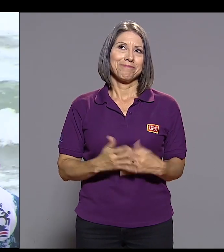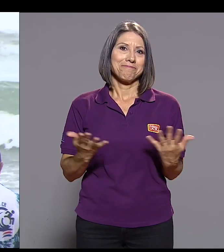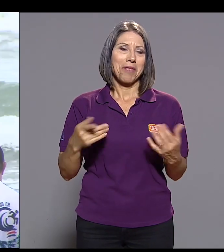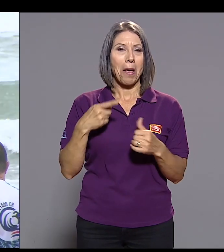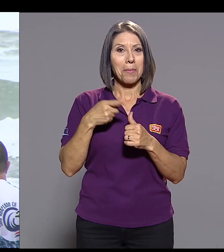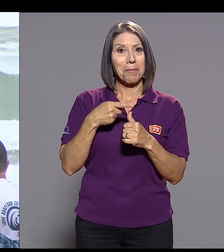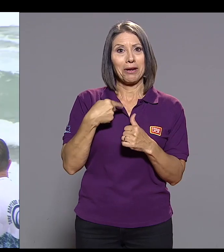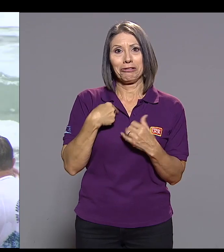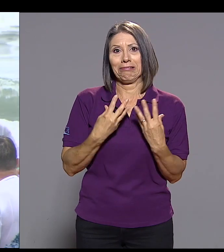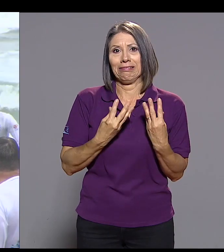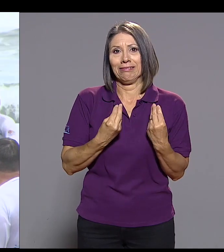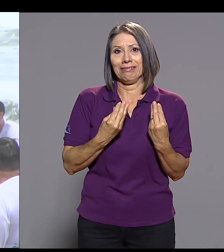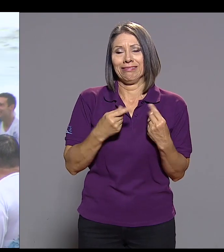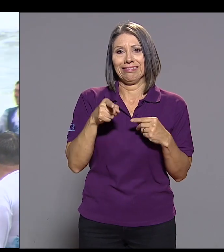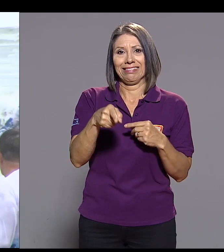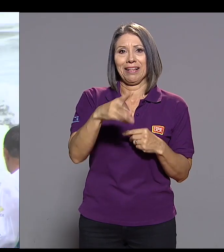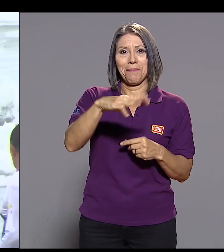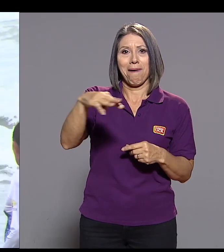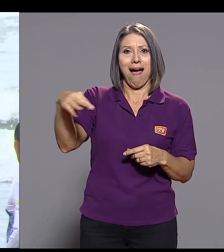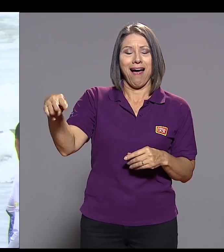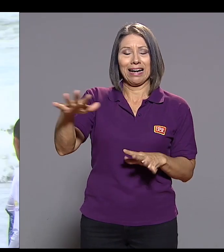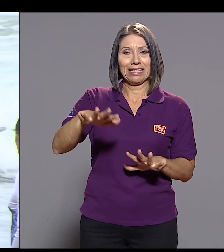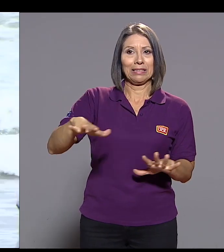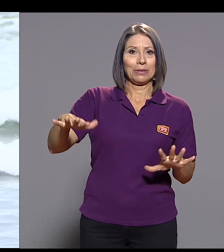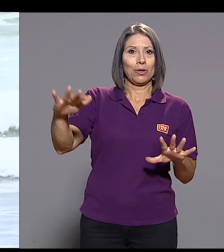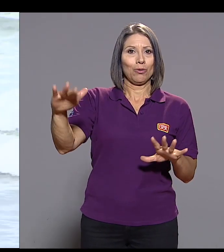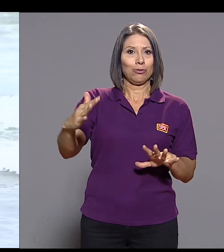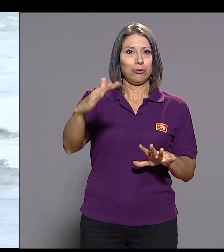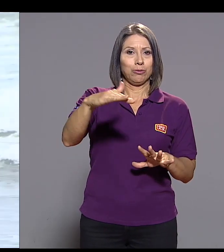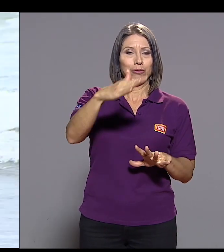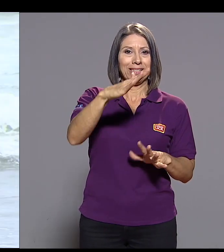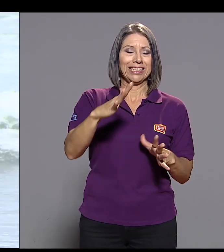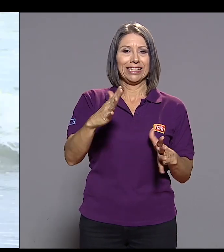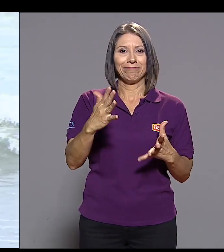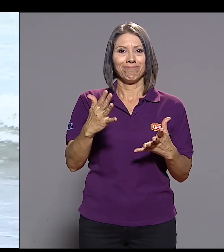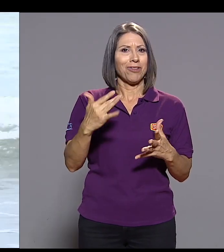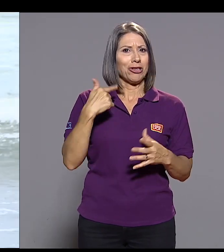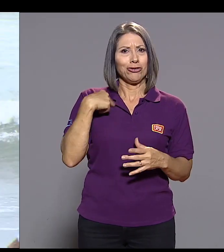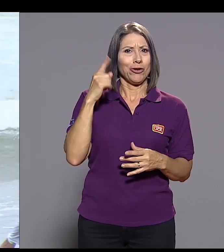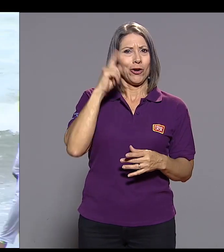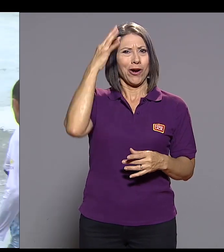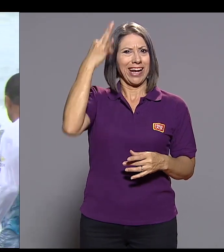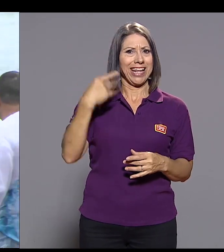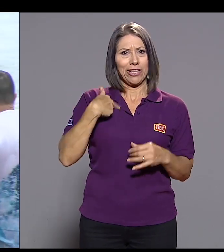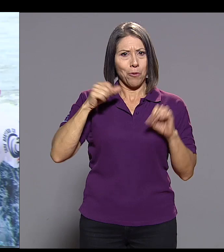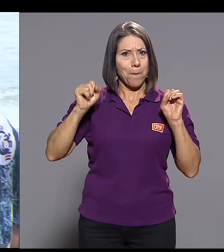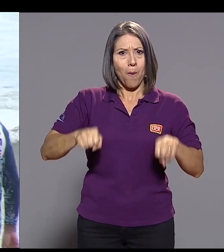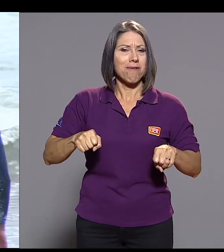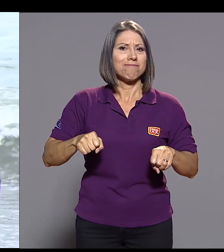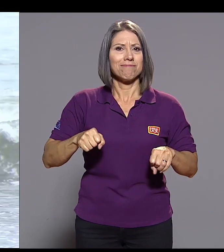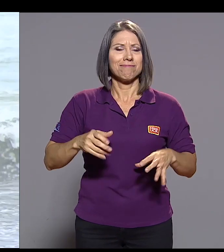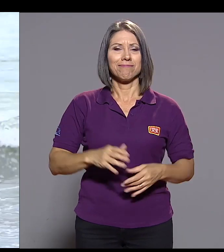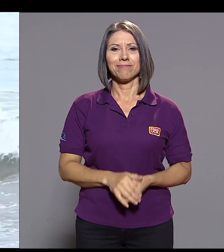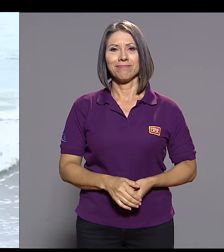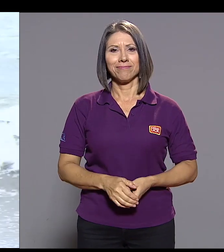Porque primero me da mucho miedo el mar y porque no sé, no creí que fuera capaz.